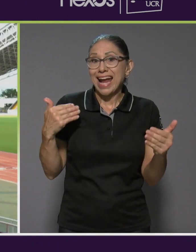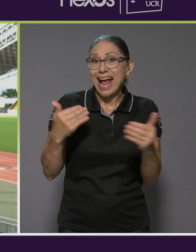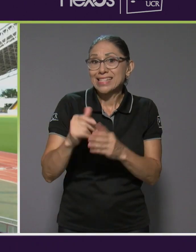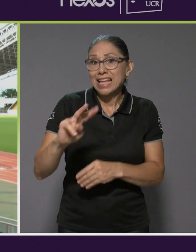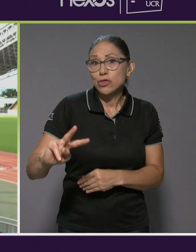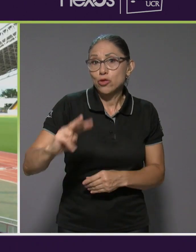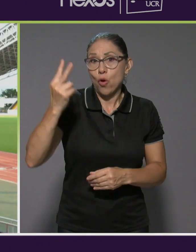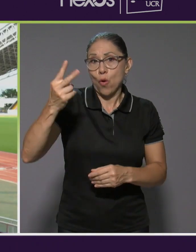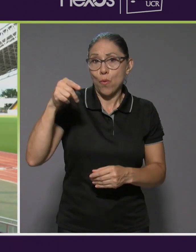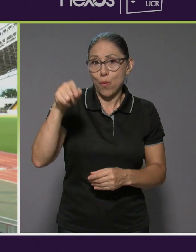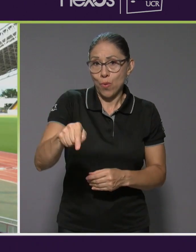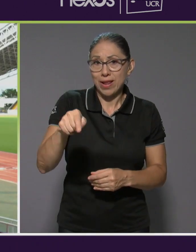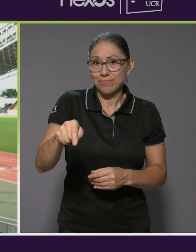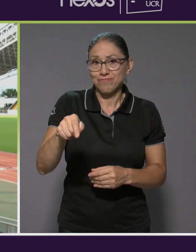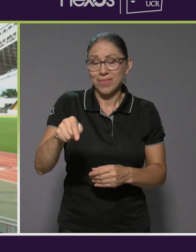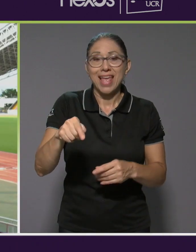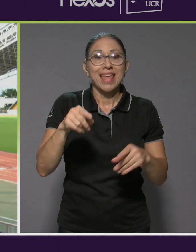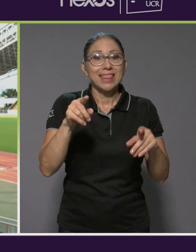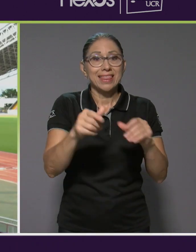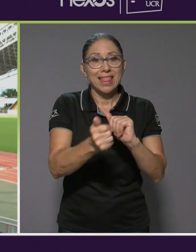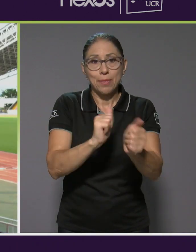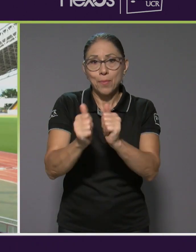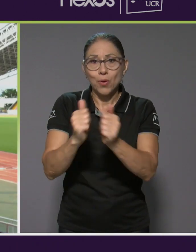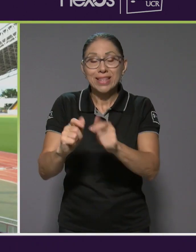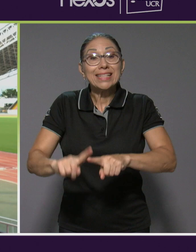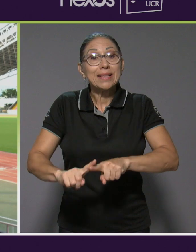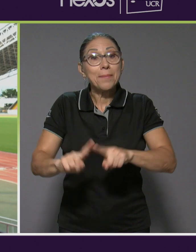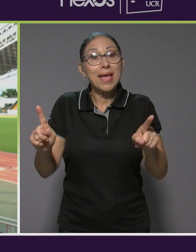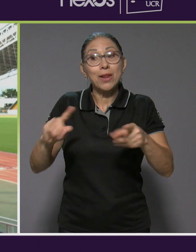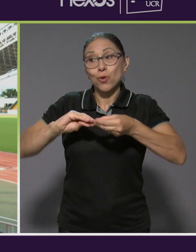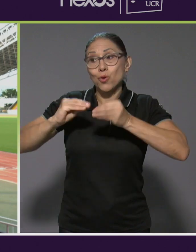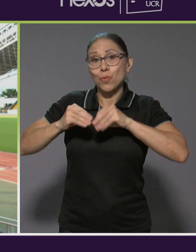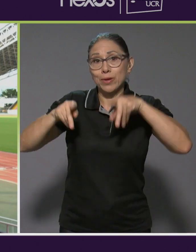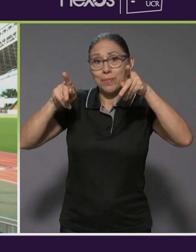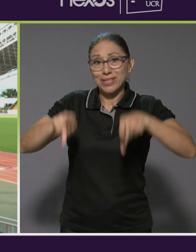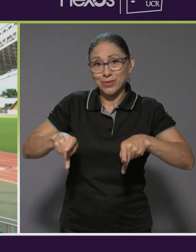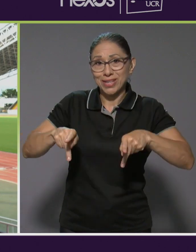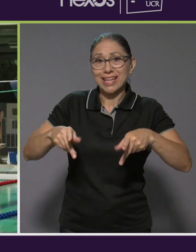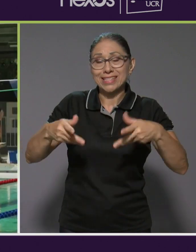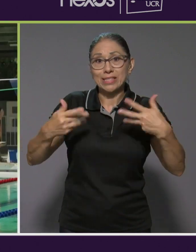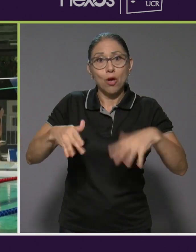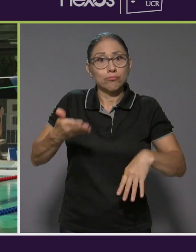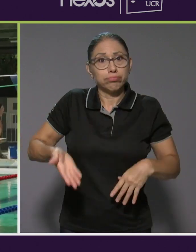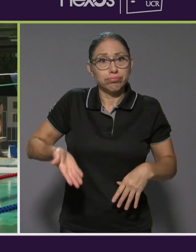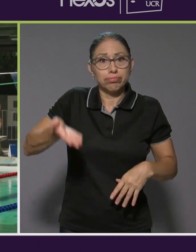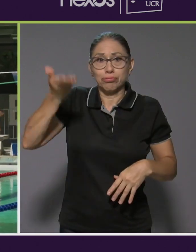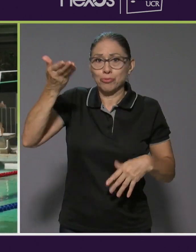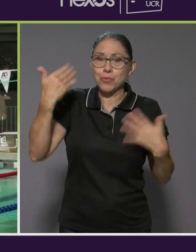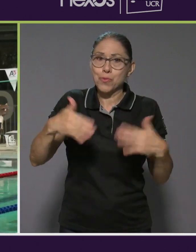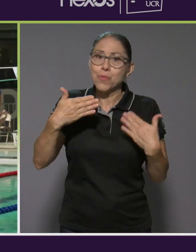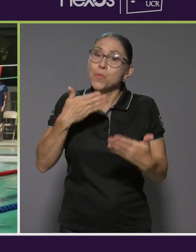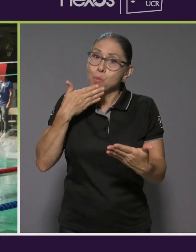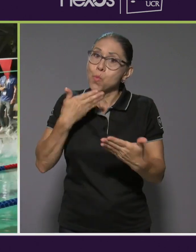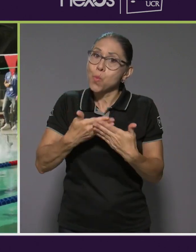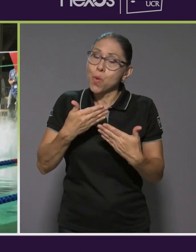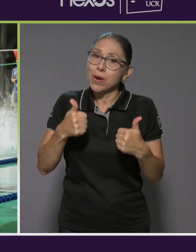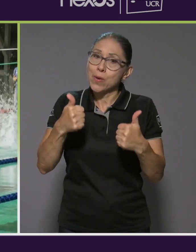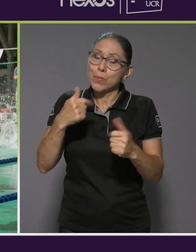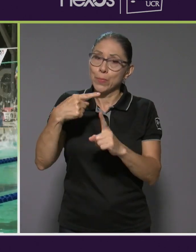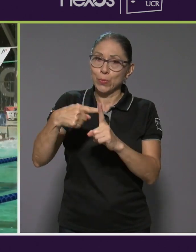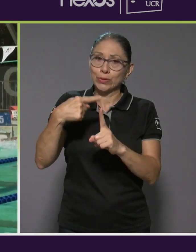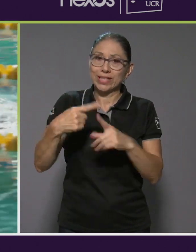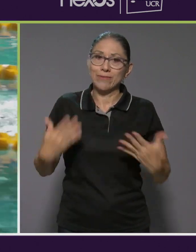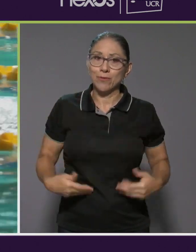la cantidad de deportes, pero la cantidad de atletas se nos fue bastante arriba, que es algo muy positivo, que fueron